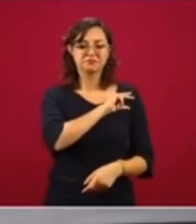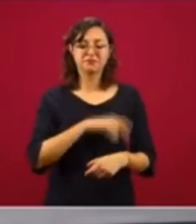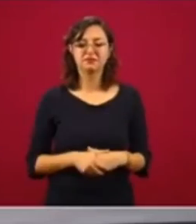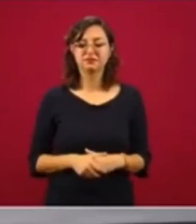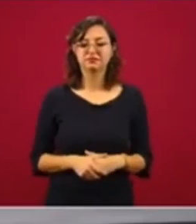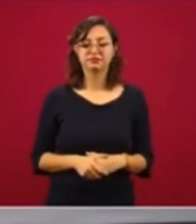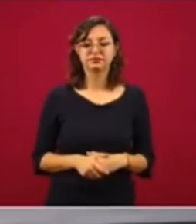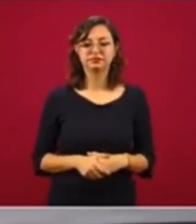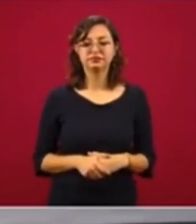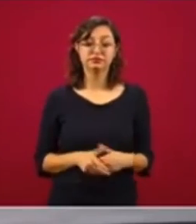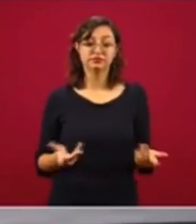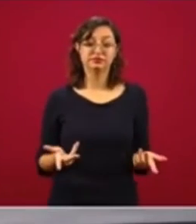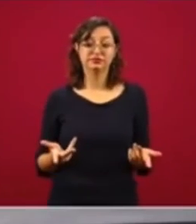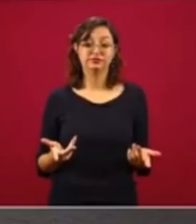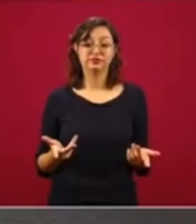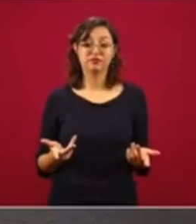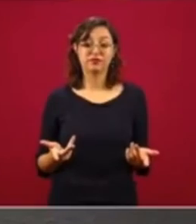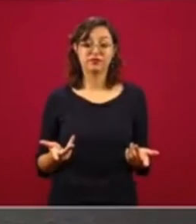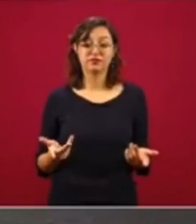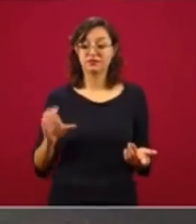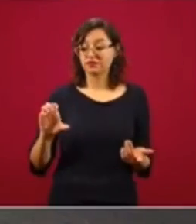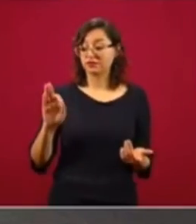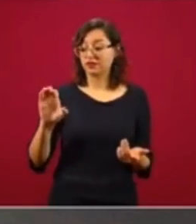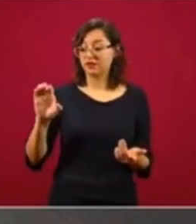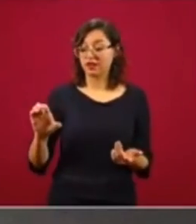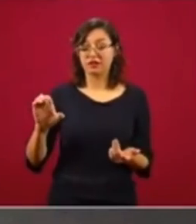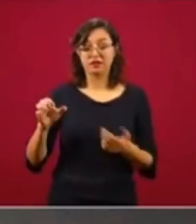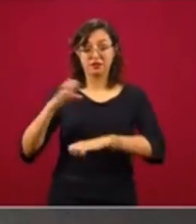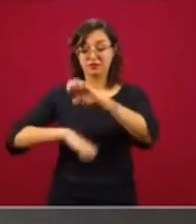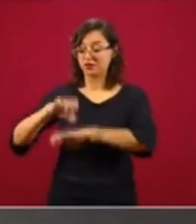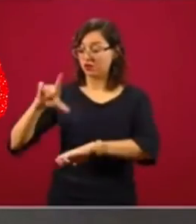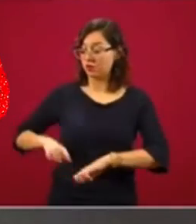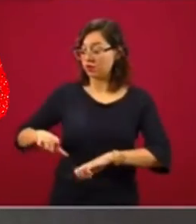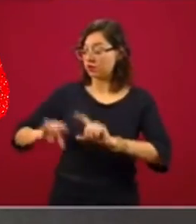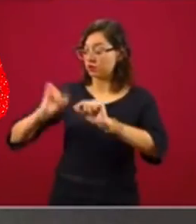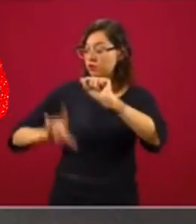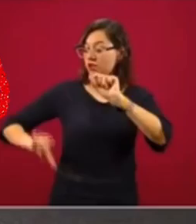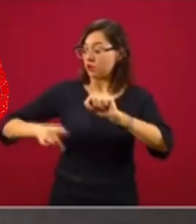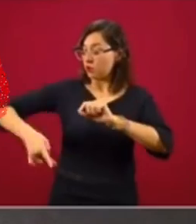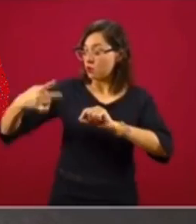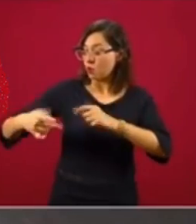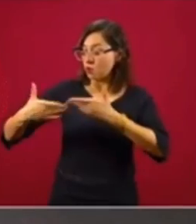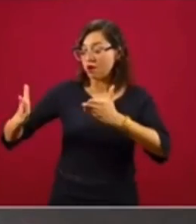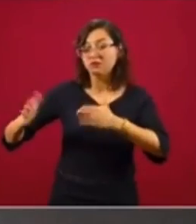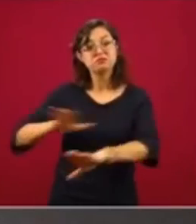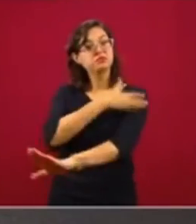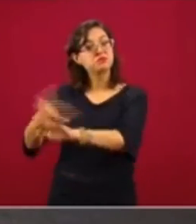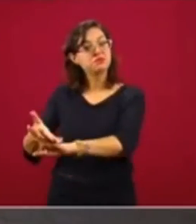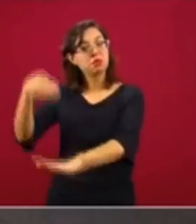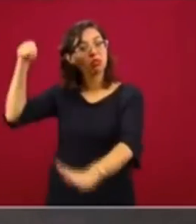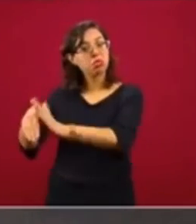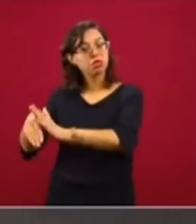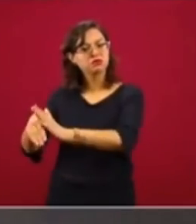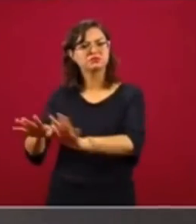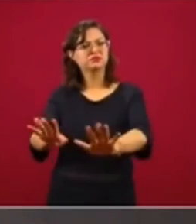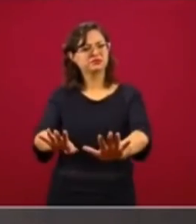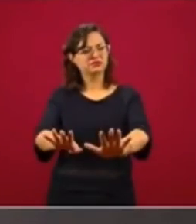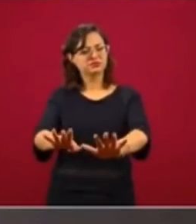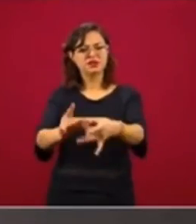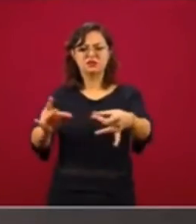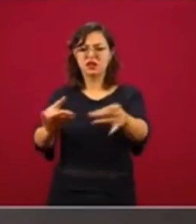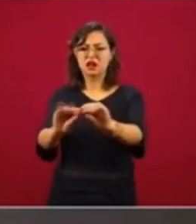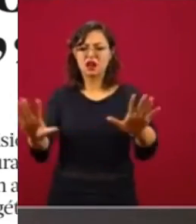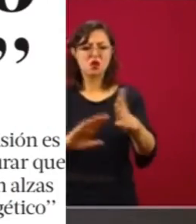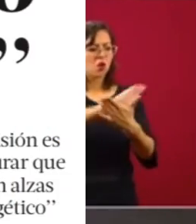en contra de la empresa pública. Entonces, no se suspende, no se cancela ningún contrato,